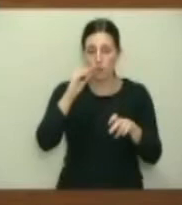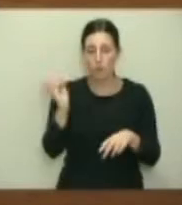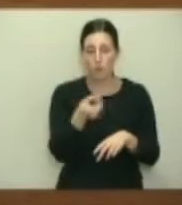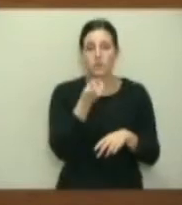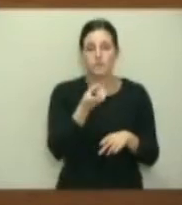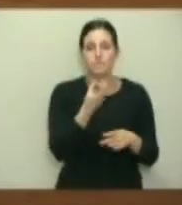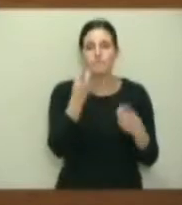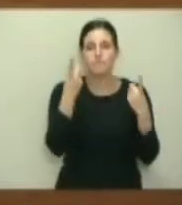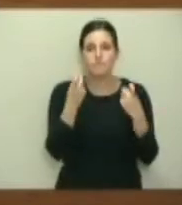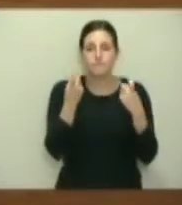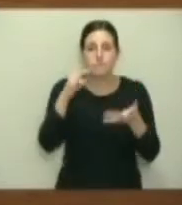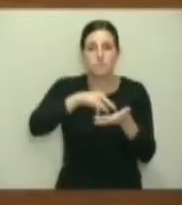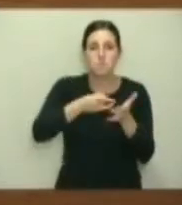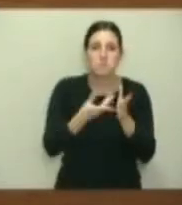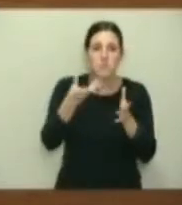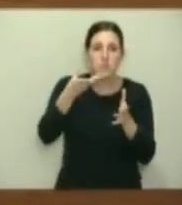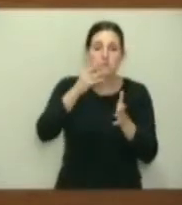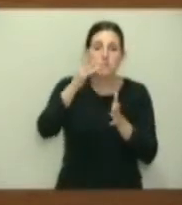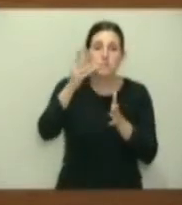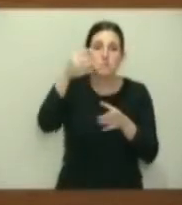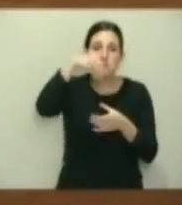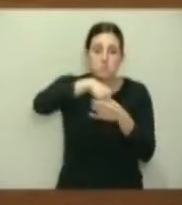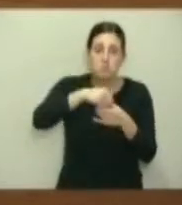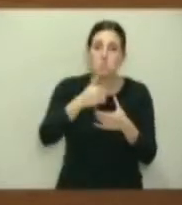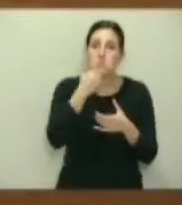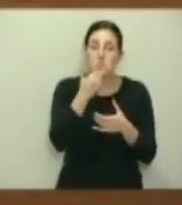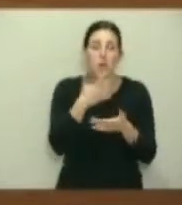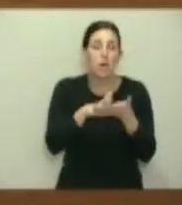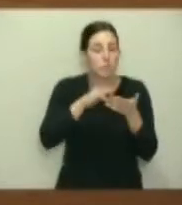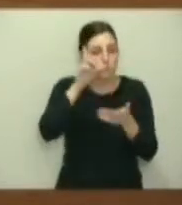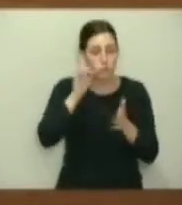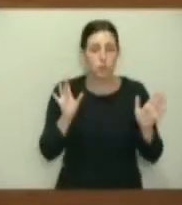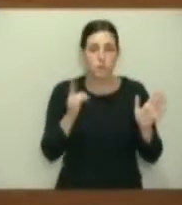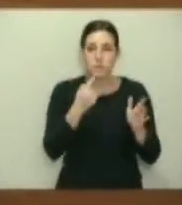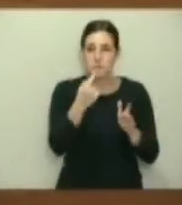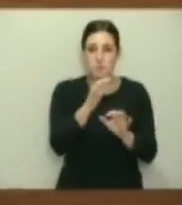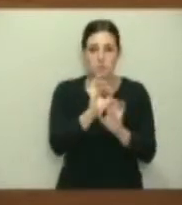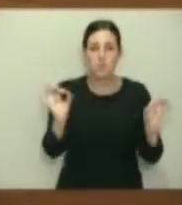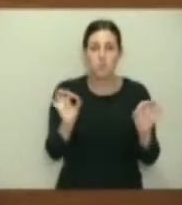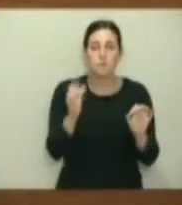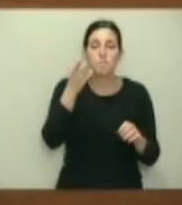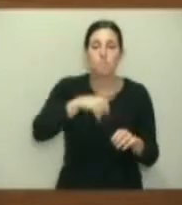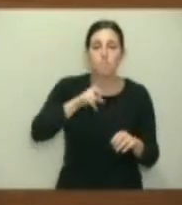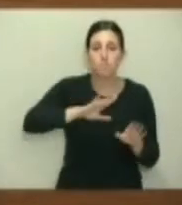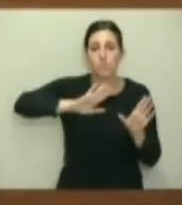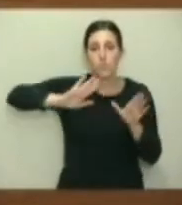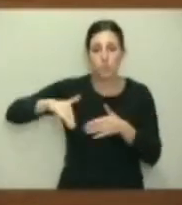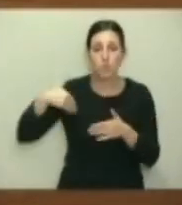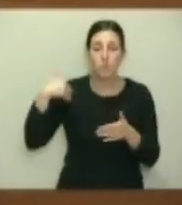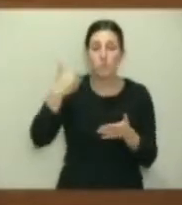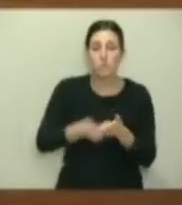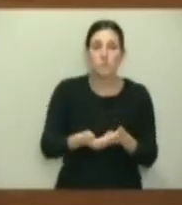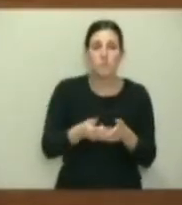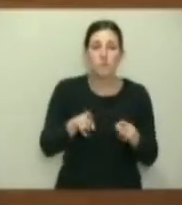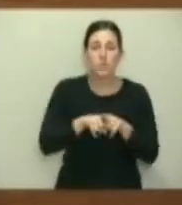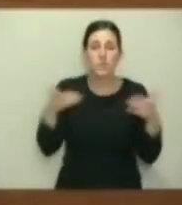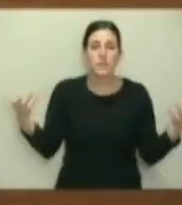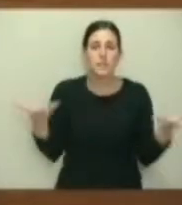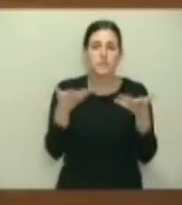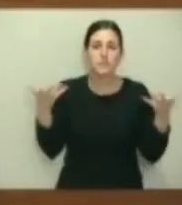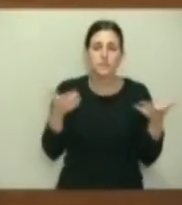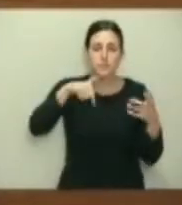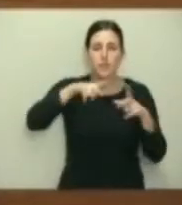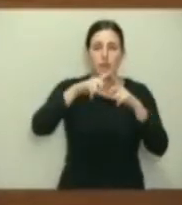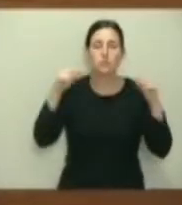en ese plan, pero usted no hizo mención a ello. Y luego, en los últimos meses, y se ha generado una cierta alarma también en